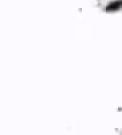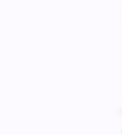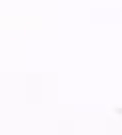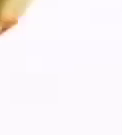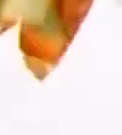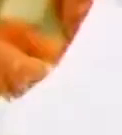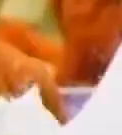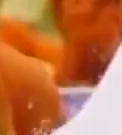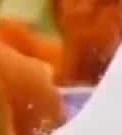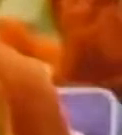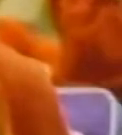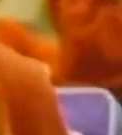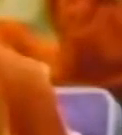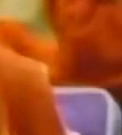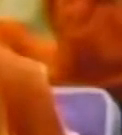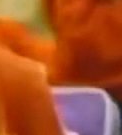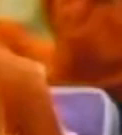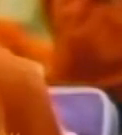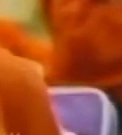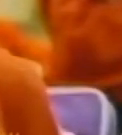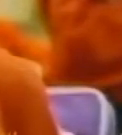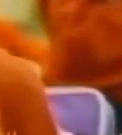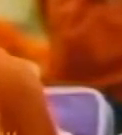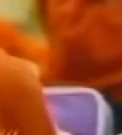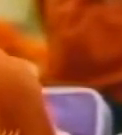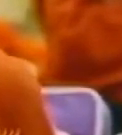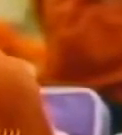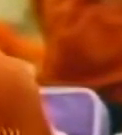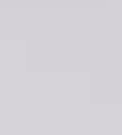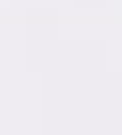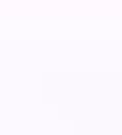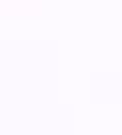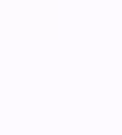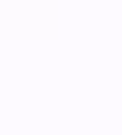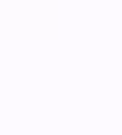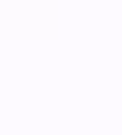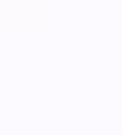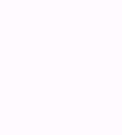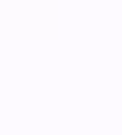A continuación, comunicación y lenguaje preprimaria.